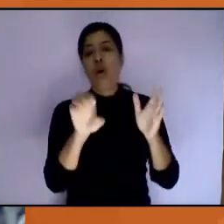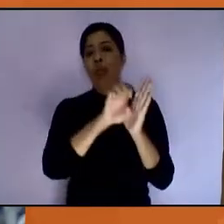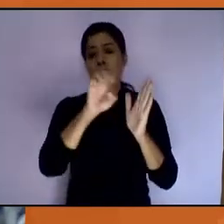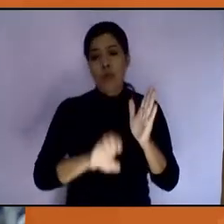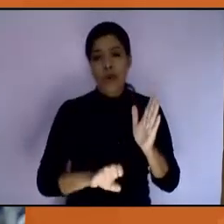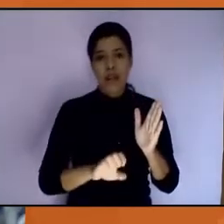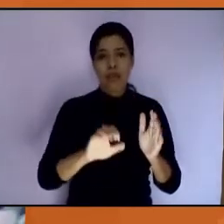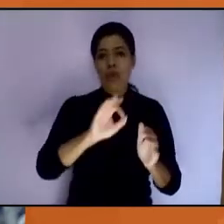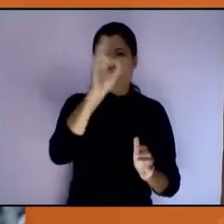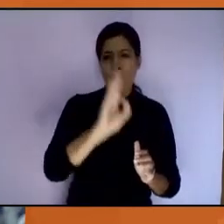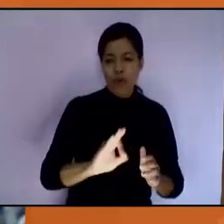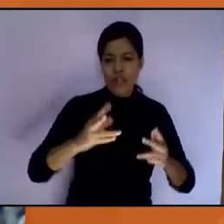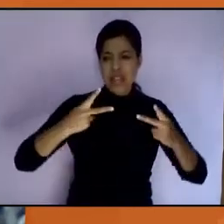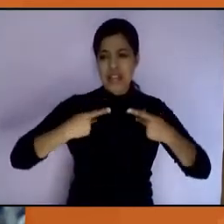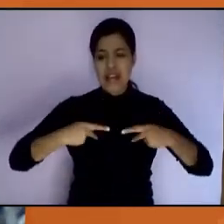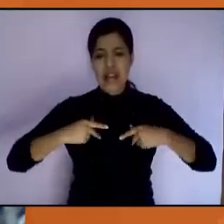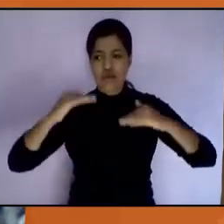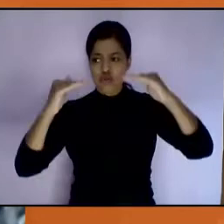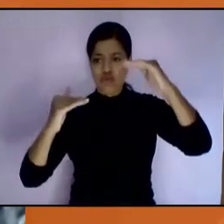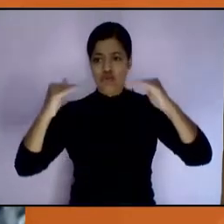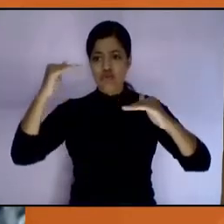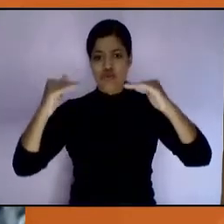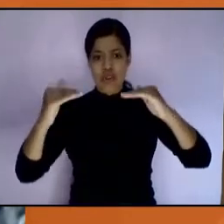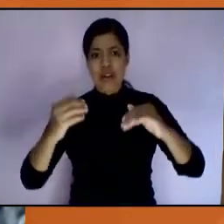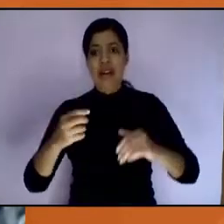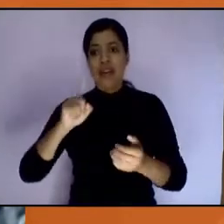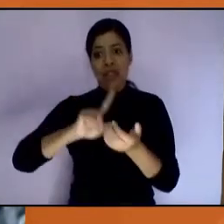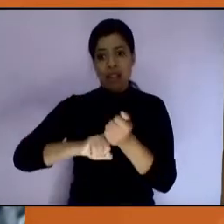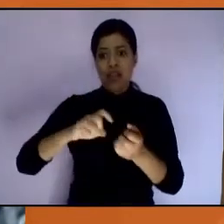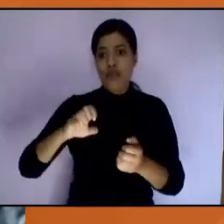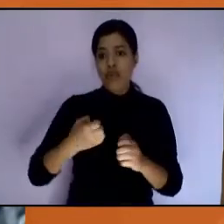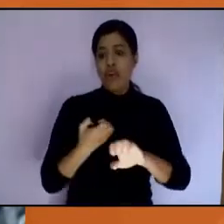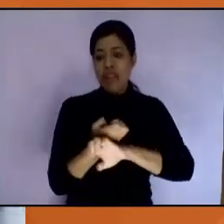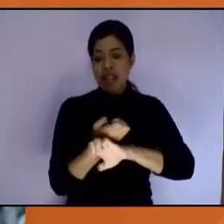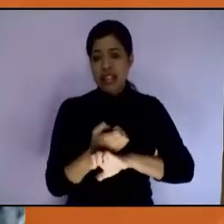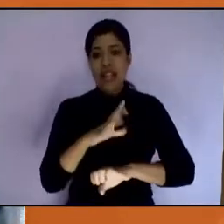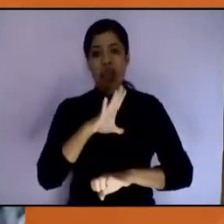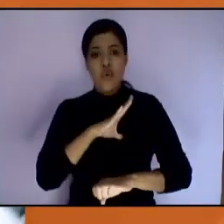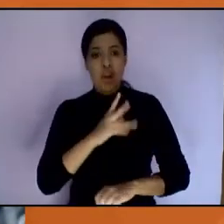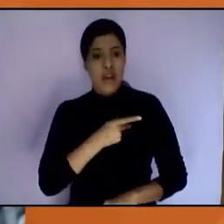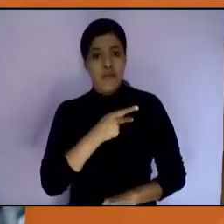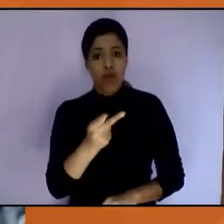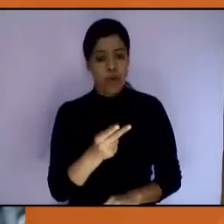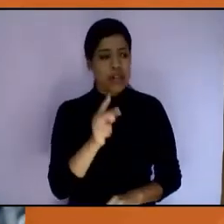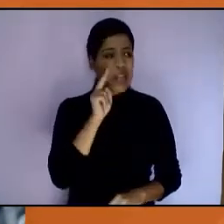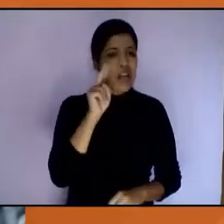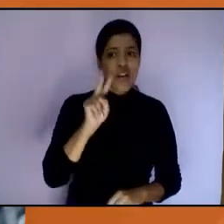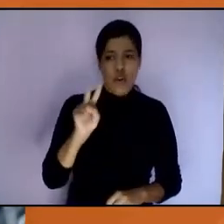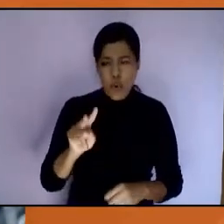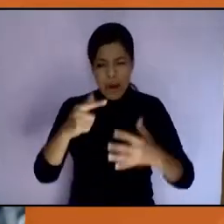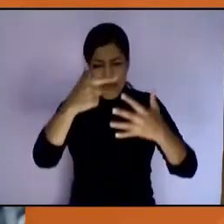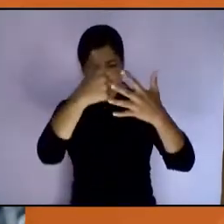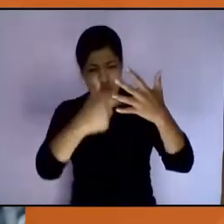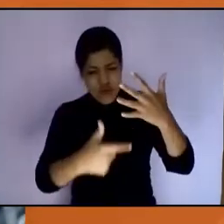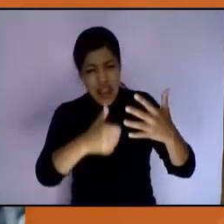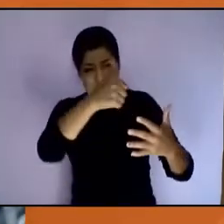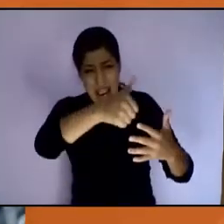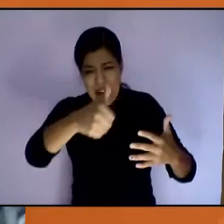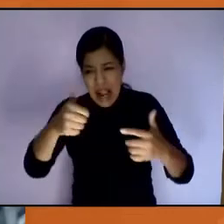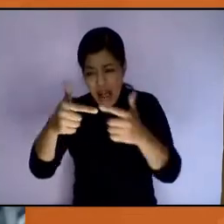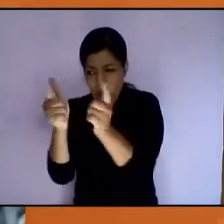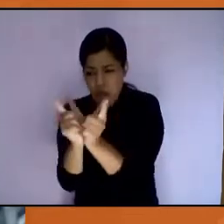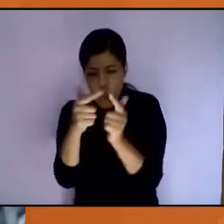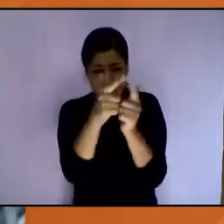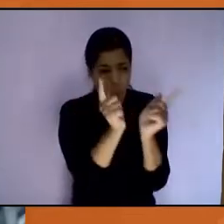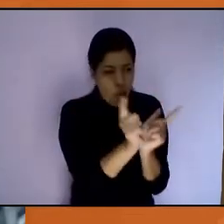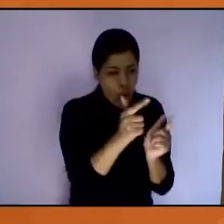porcentaje de personas en promedio en el Estado que viven en pobreza y luego nos metemos a ver con detalle, a cada uno de estos grupos encontramos